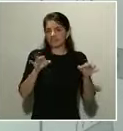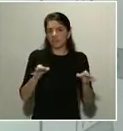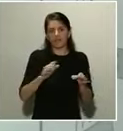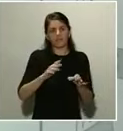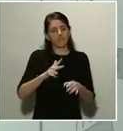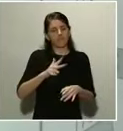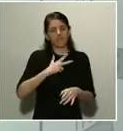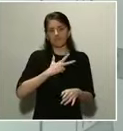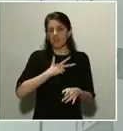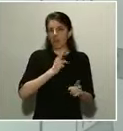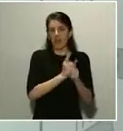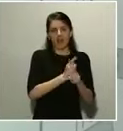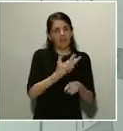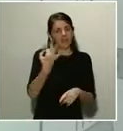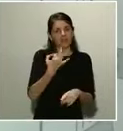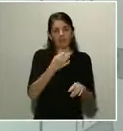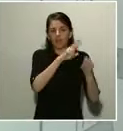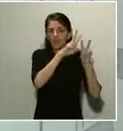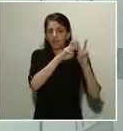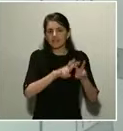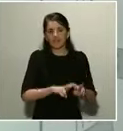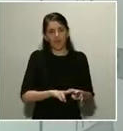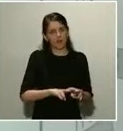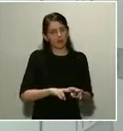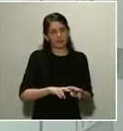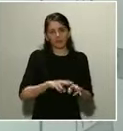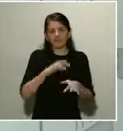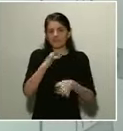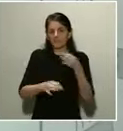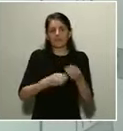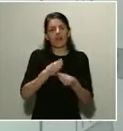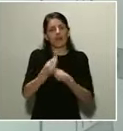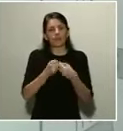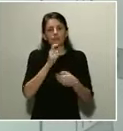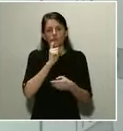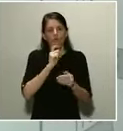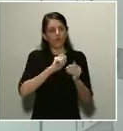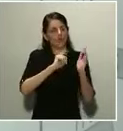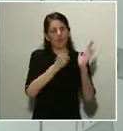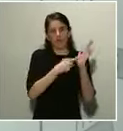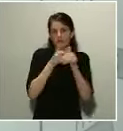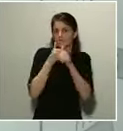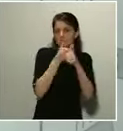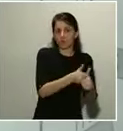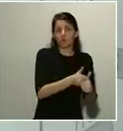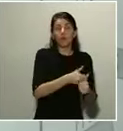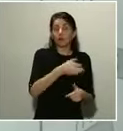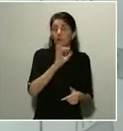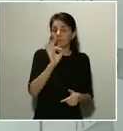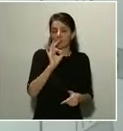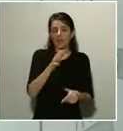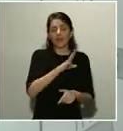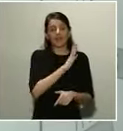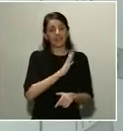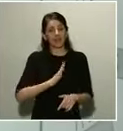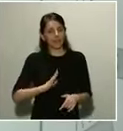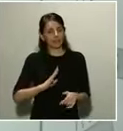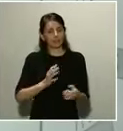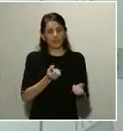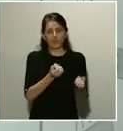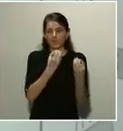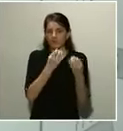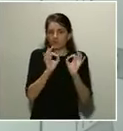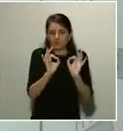se hace siempre de acuerdo a la legalidad, pero de momento la información que tenemos es simplemente la que se nos ha trasladado, a